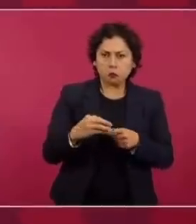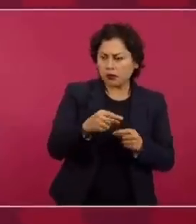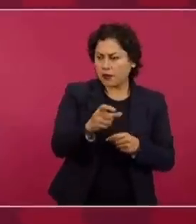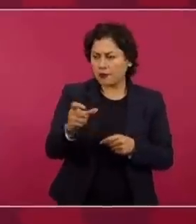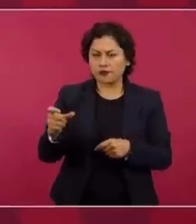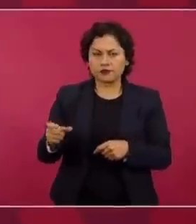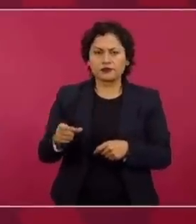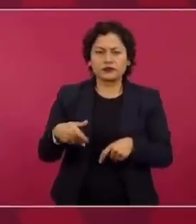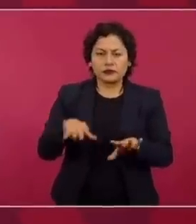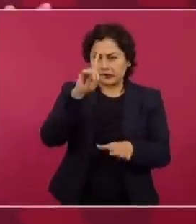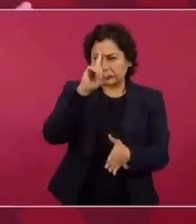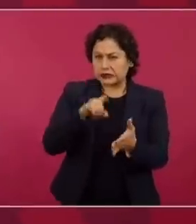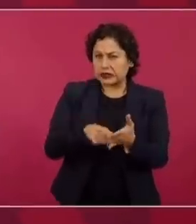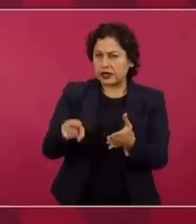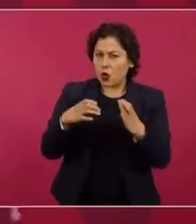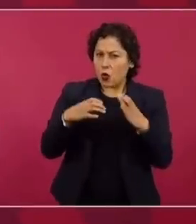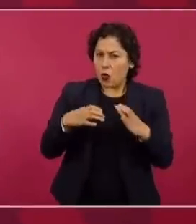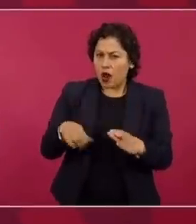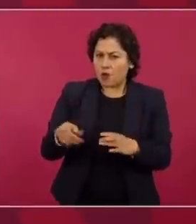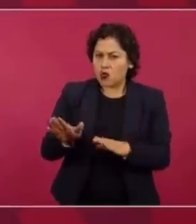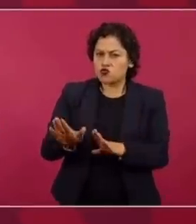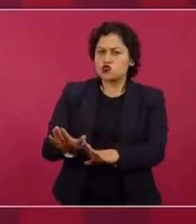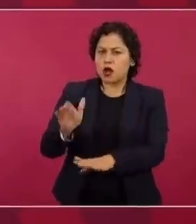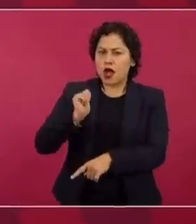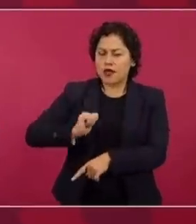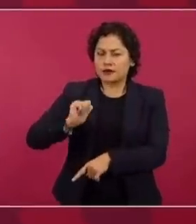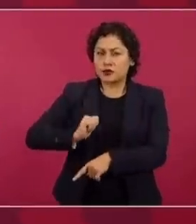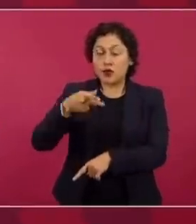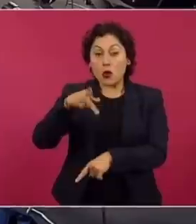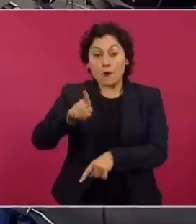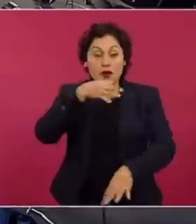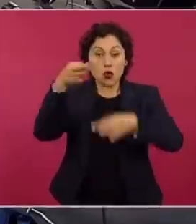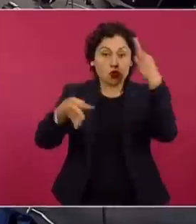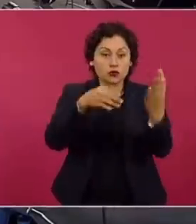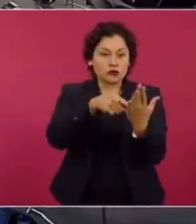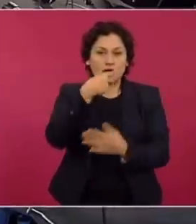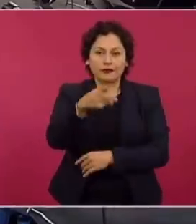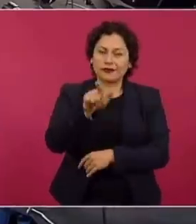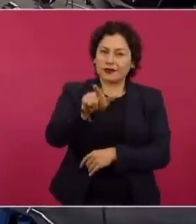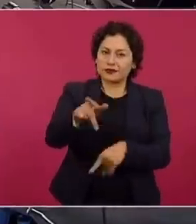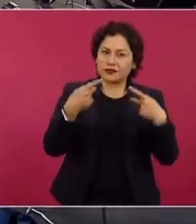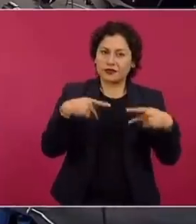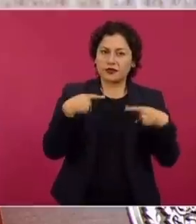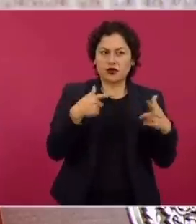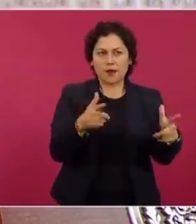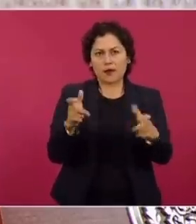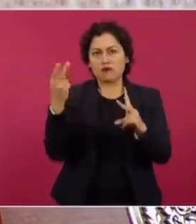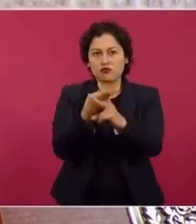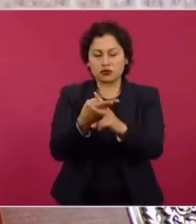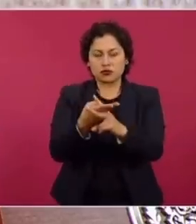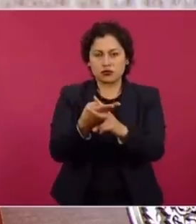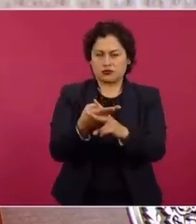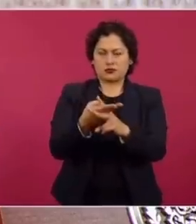restos, pero no los cuerpos, porque se habla en las redes sociales de 17 fusilados, me llamó la atención porque